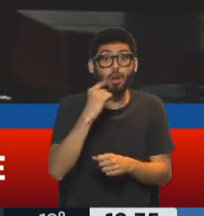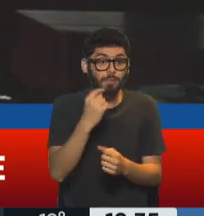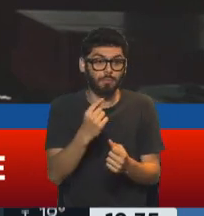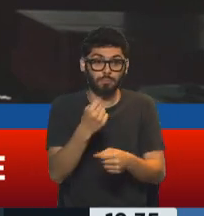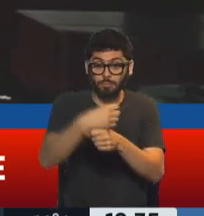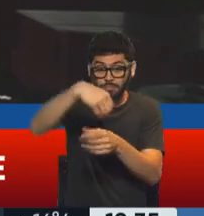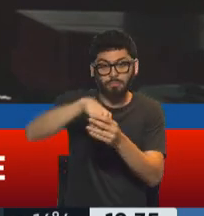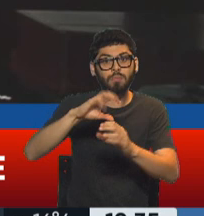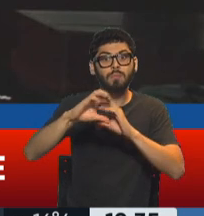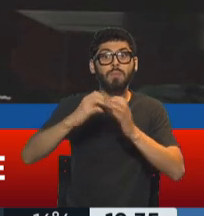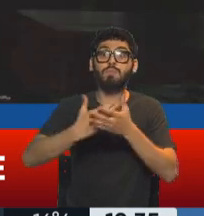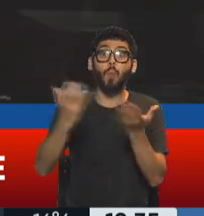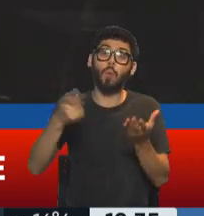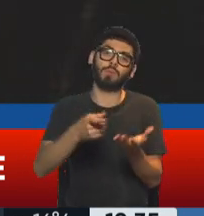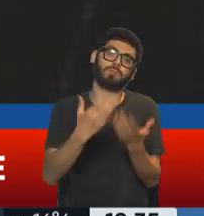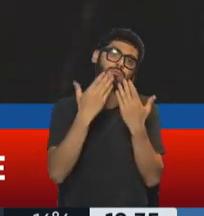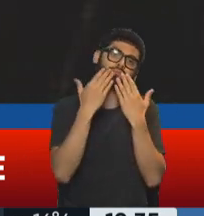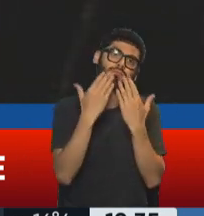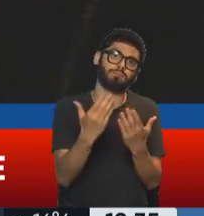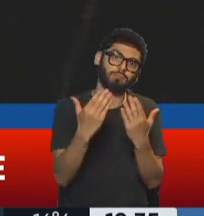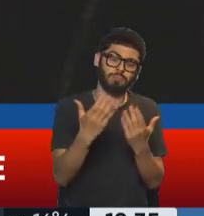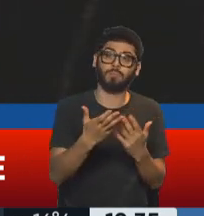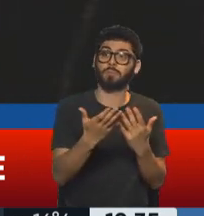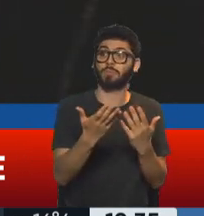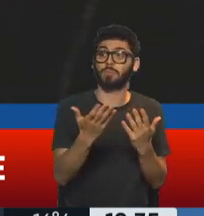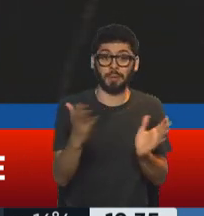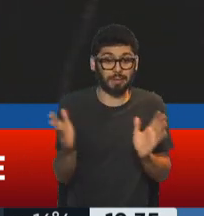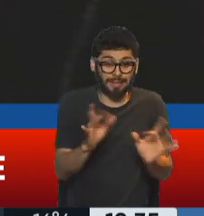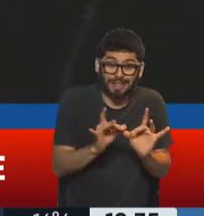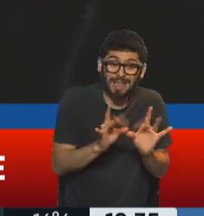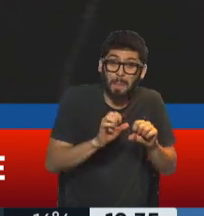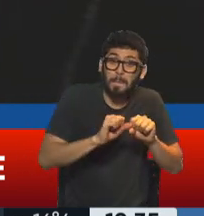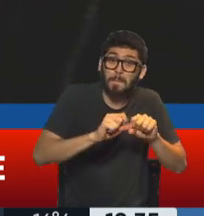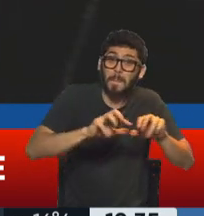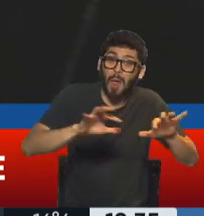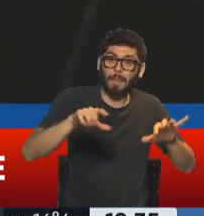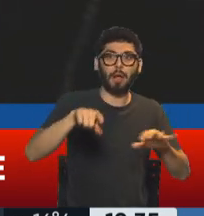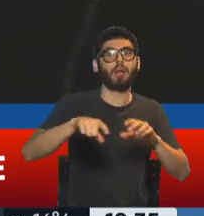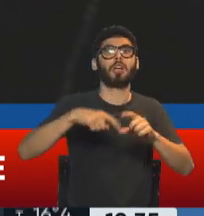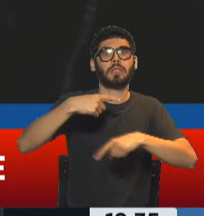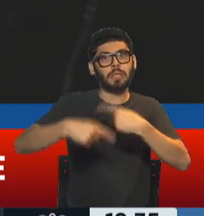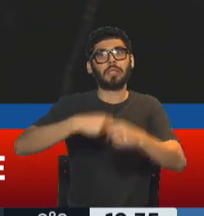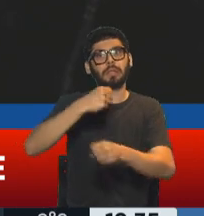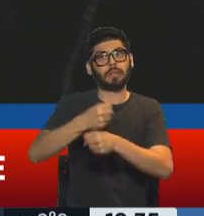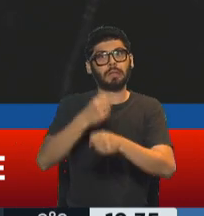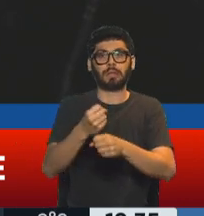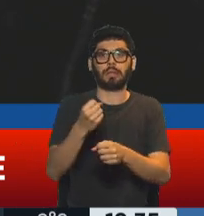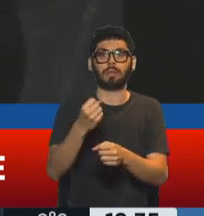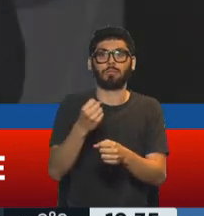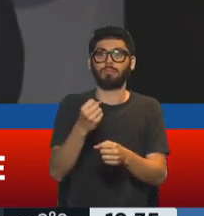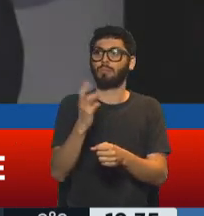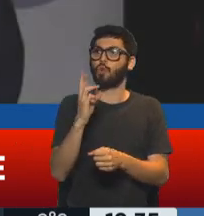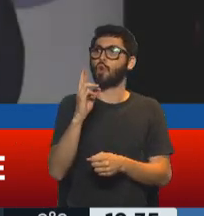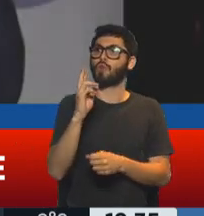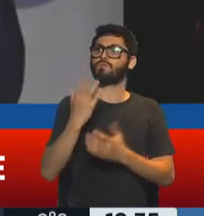nuestros medios públicos, en esta pandemia han podido ejercer el rol que le caben